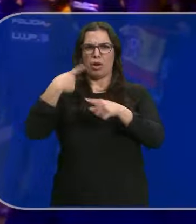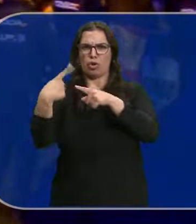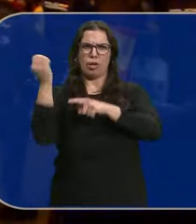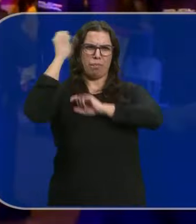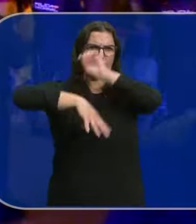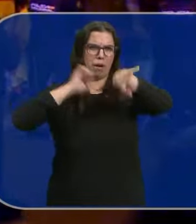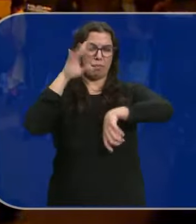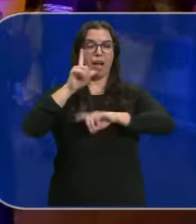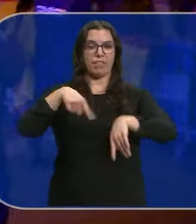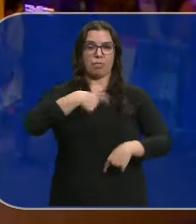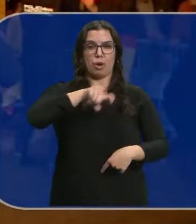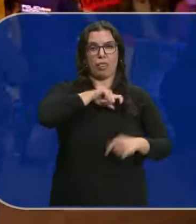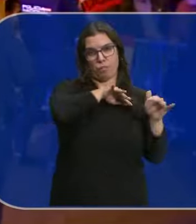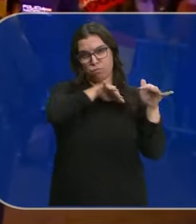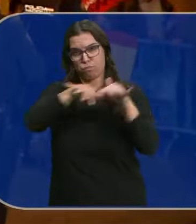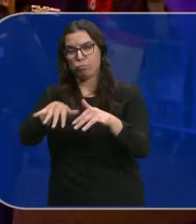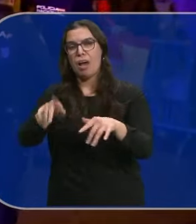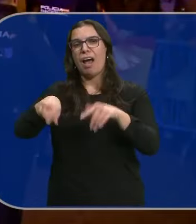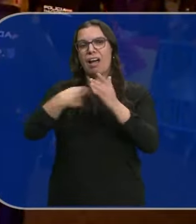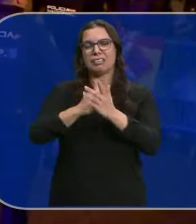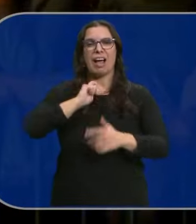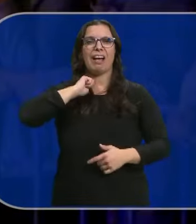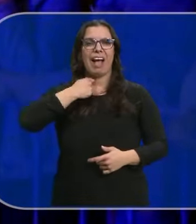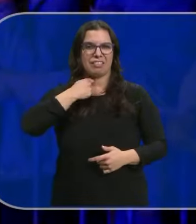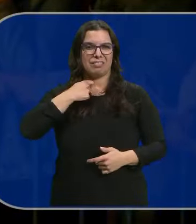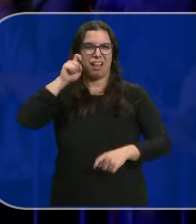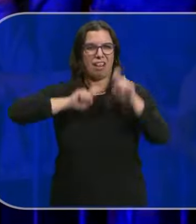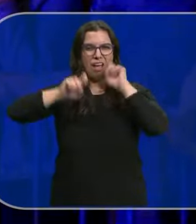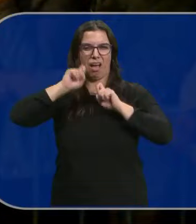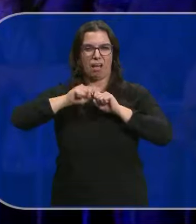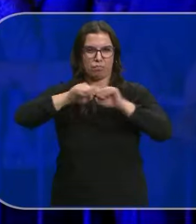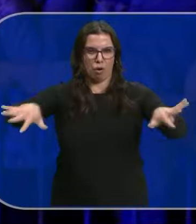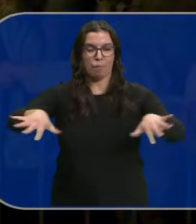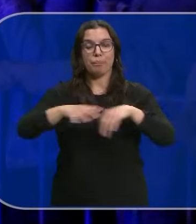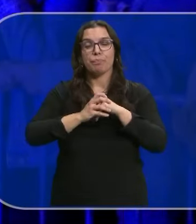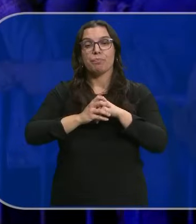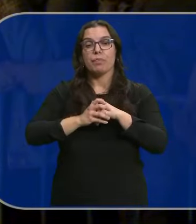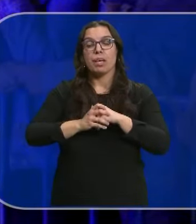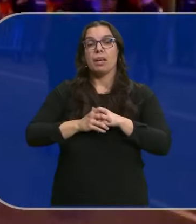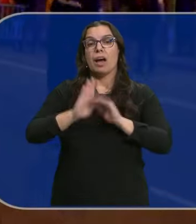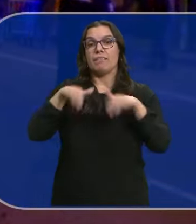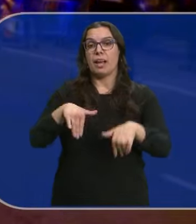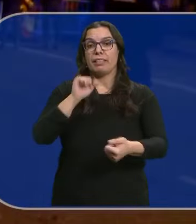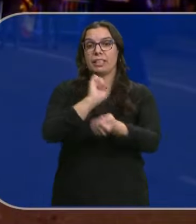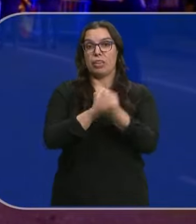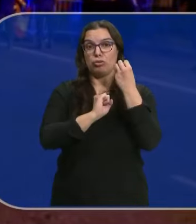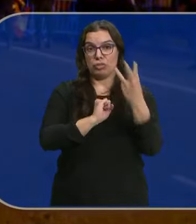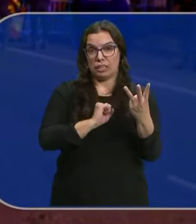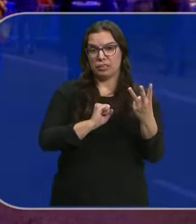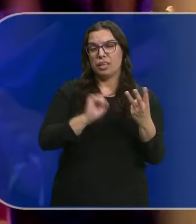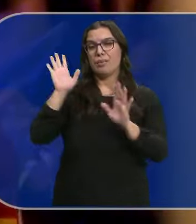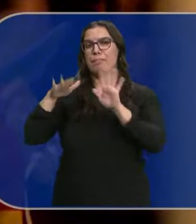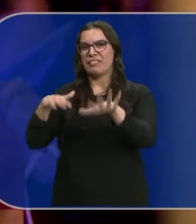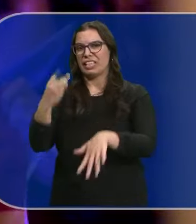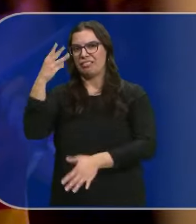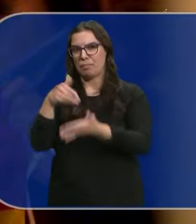cargar e incluso lanzar gases lacrimógenos La noche se cerró con tres detenidos de entre los más de 3